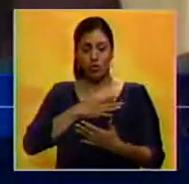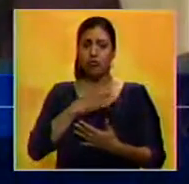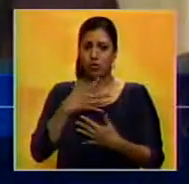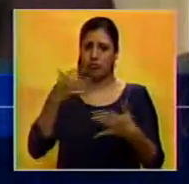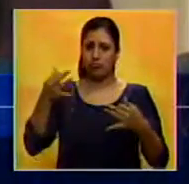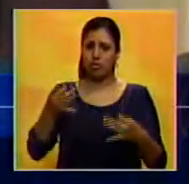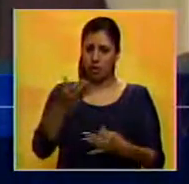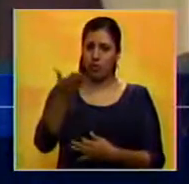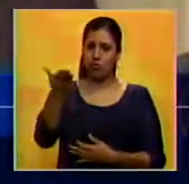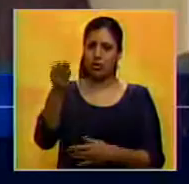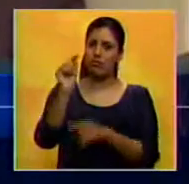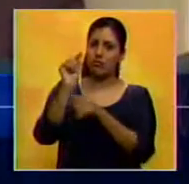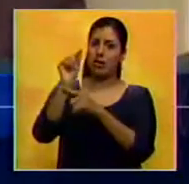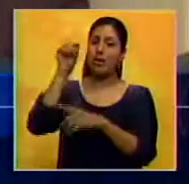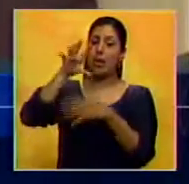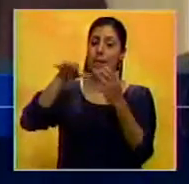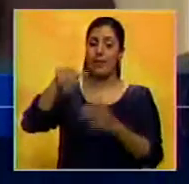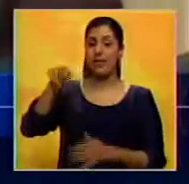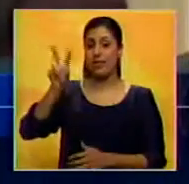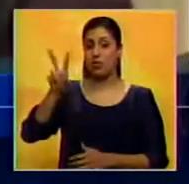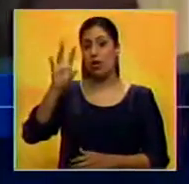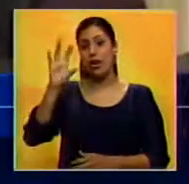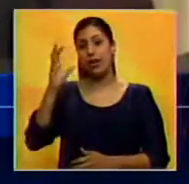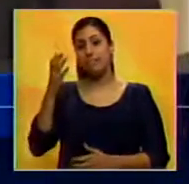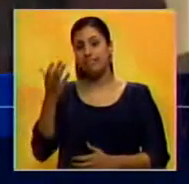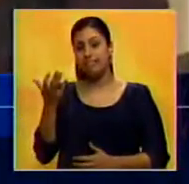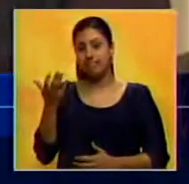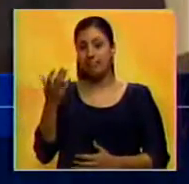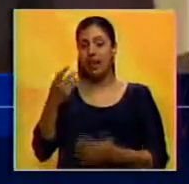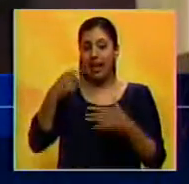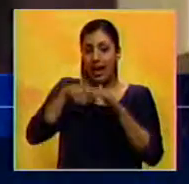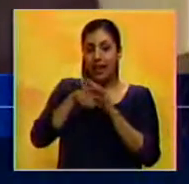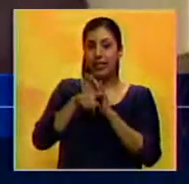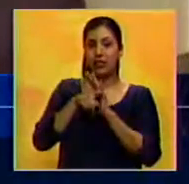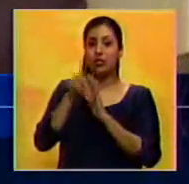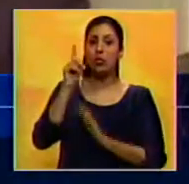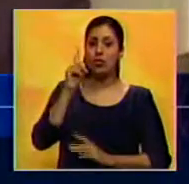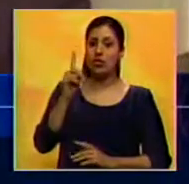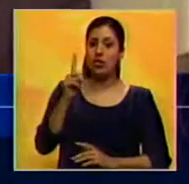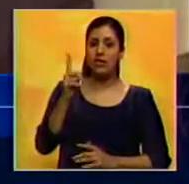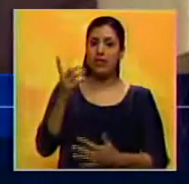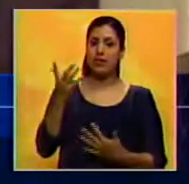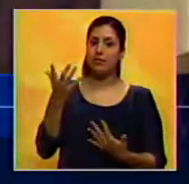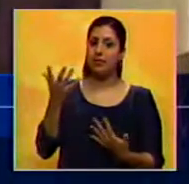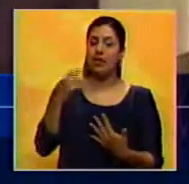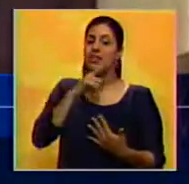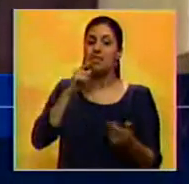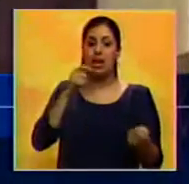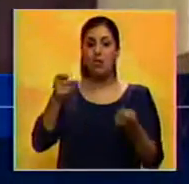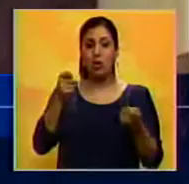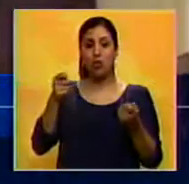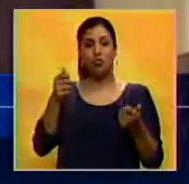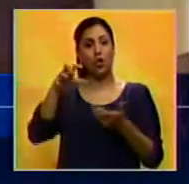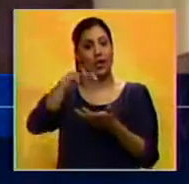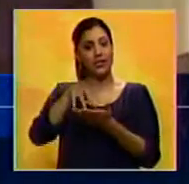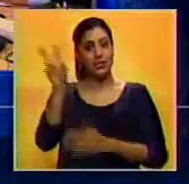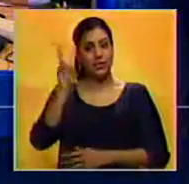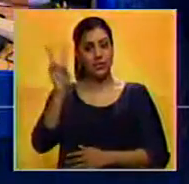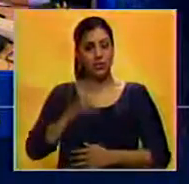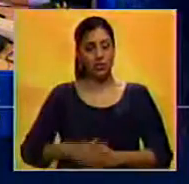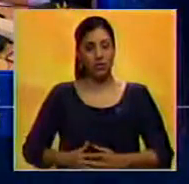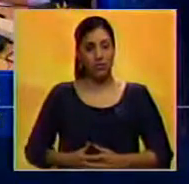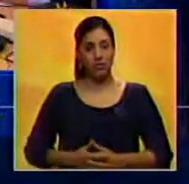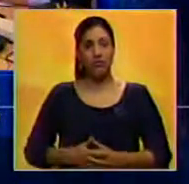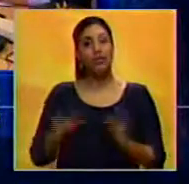puedo afirmar a usted que la situación política en Venezuela interna está bajo control del Estado venezolano.